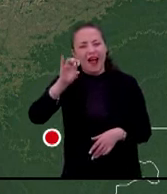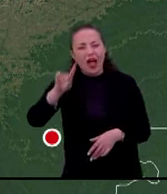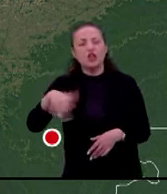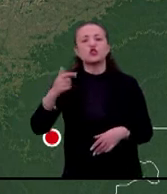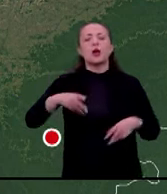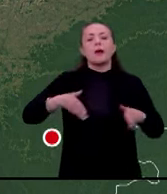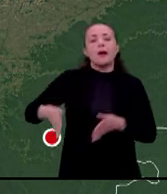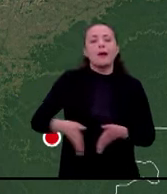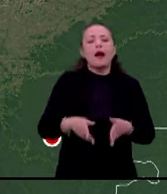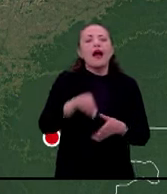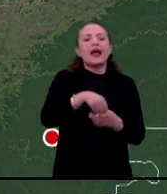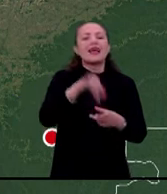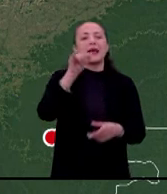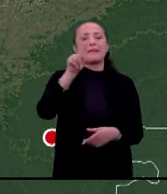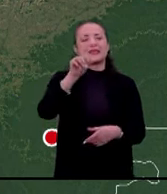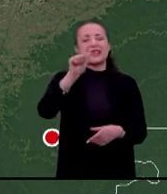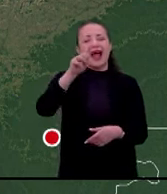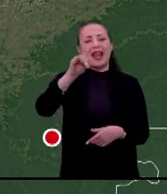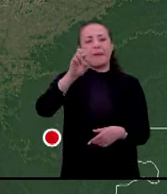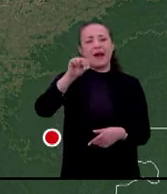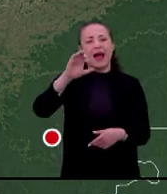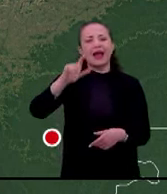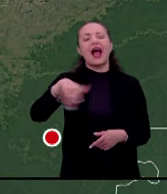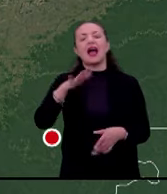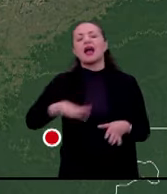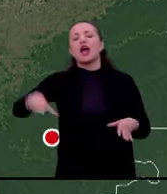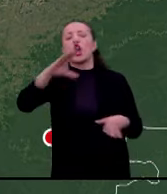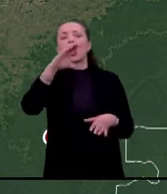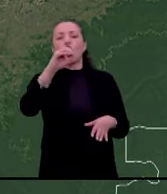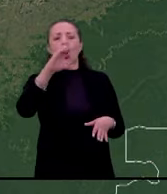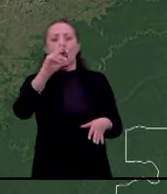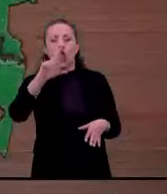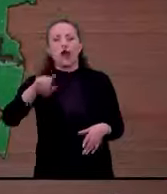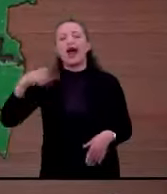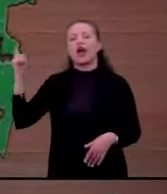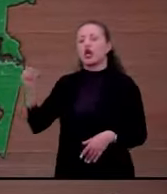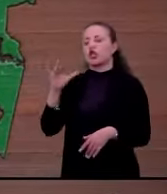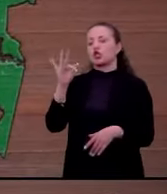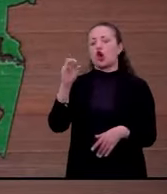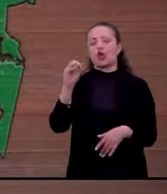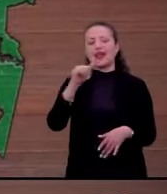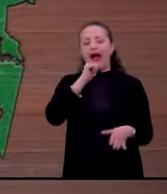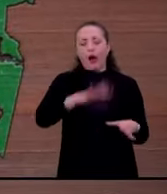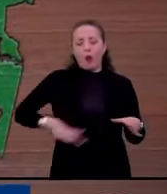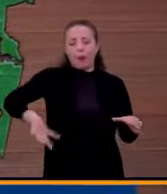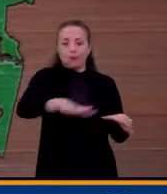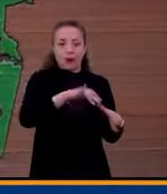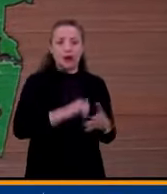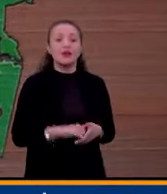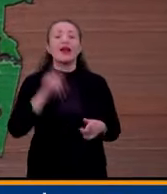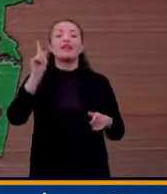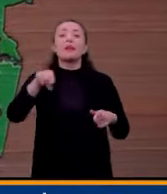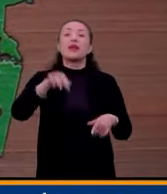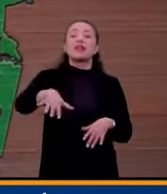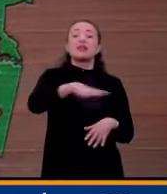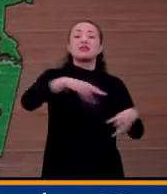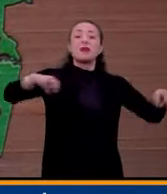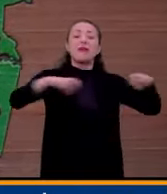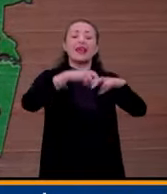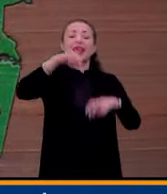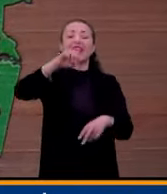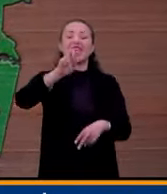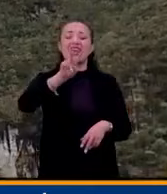Parque Isla Salamanca, el Valle del Cocora en el Quindío y la Laguna de Tota. Ecosistemas como el Parque de los Nevados en Caldas